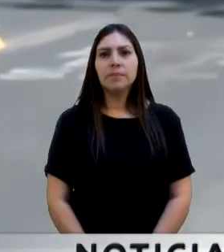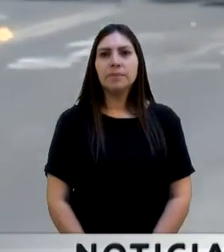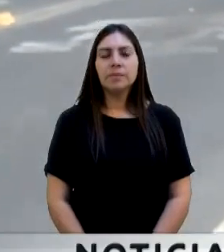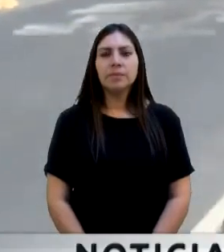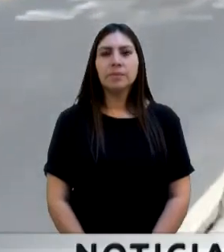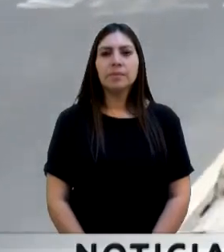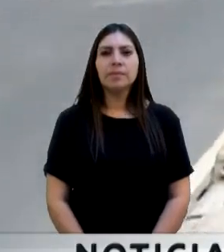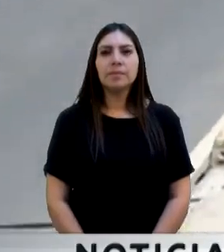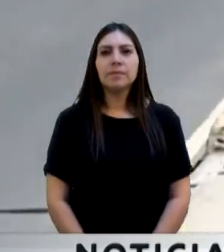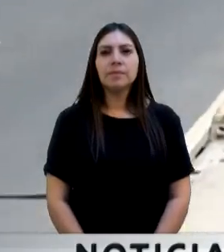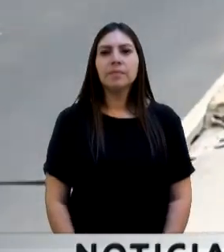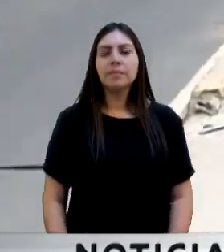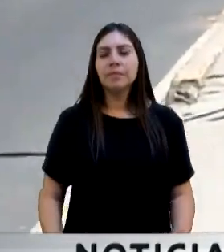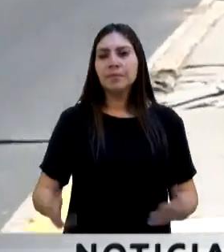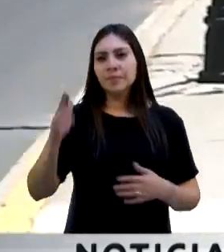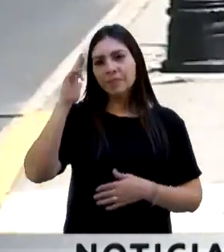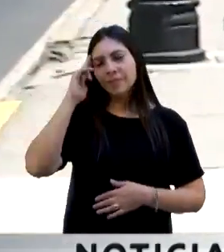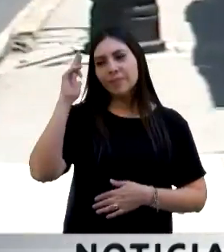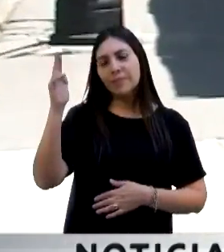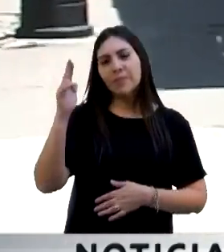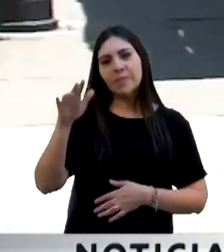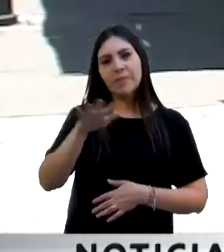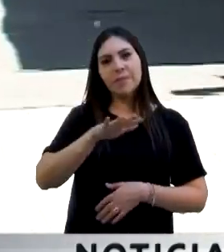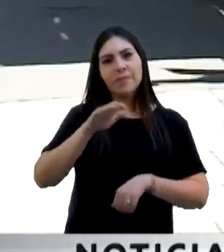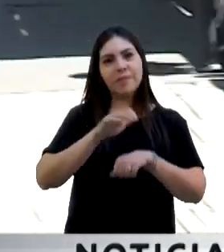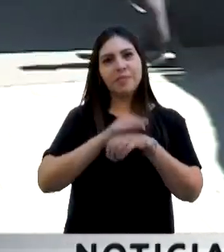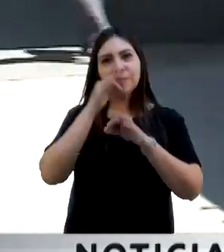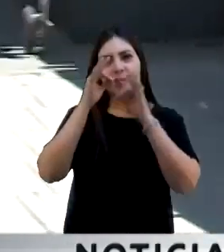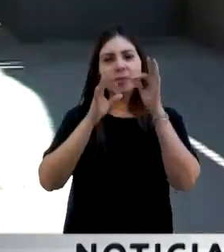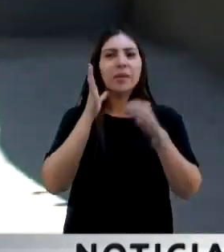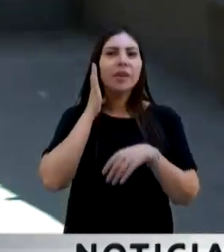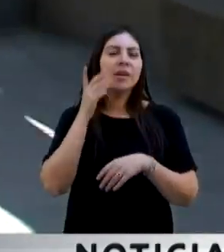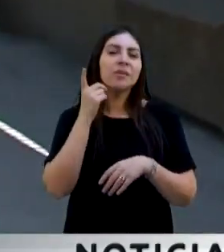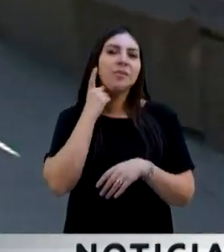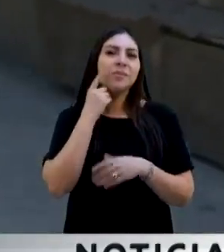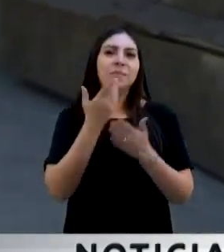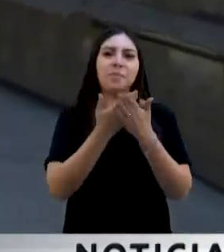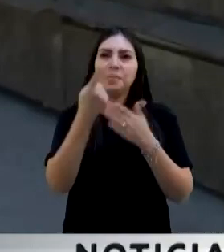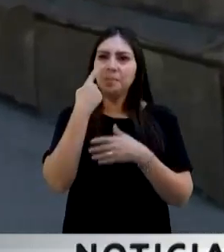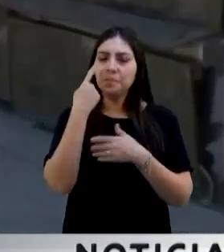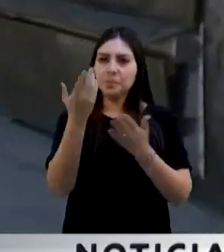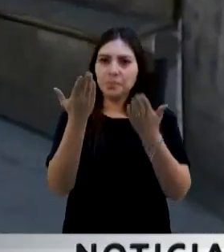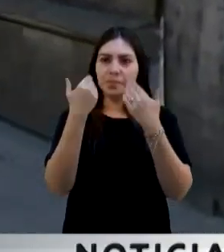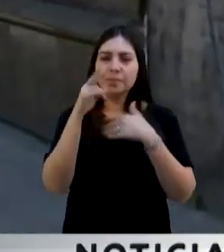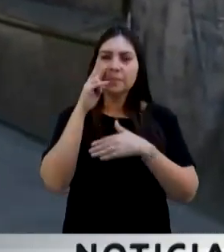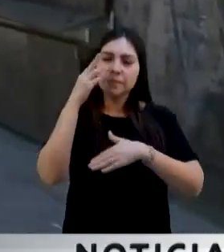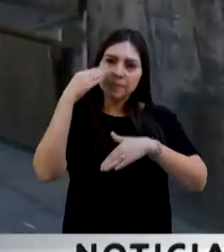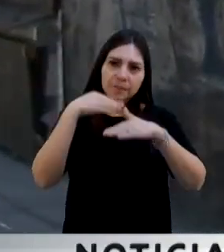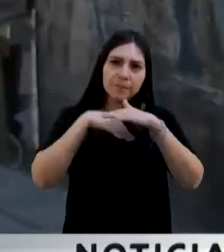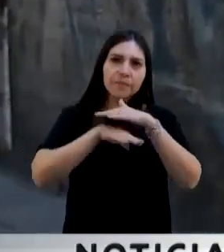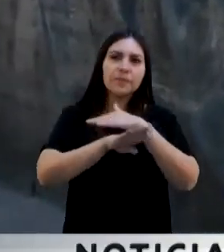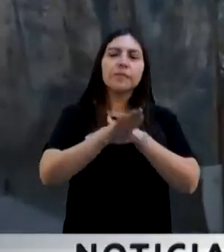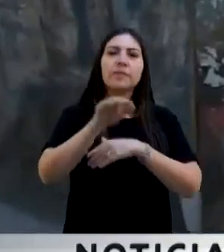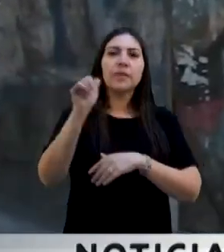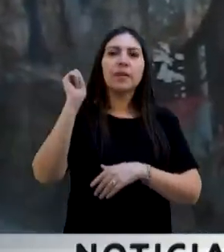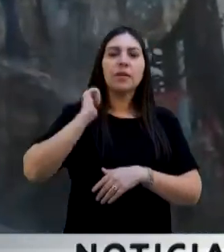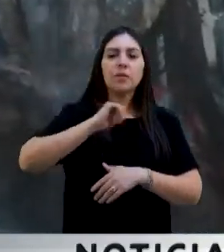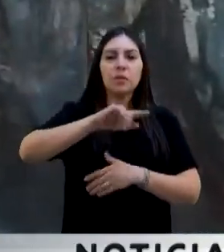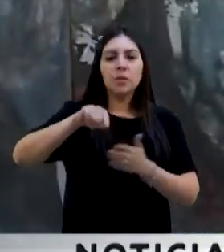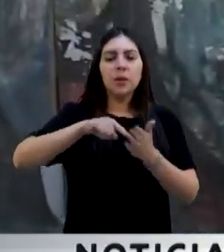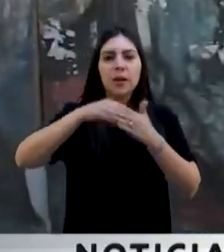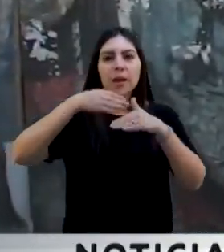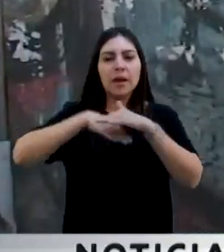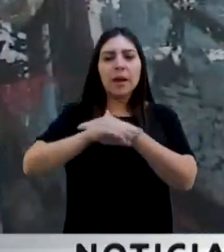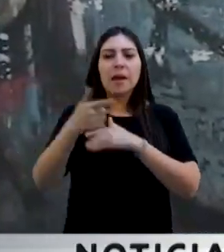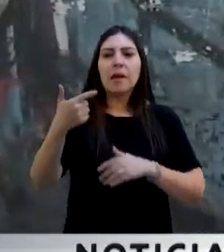Hola, ¿qué tal amigos de Noticias del Congreso? Les invito a que vengan conmigo y hagamos un recorrido por la antigua Garita de San Lázaro, un lugar